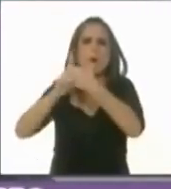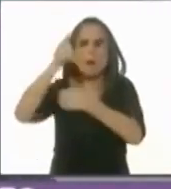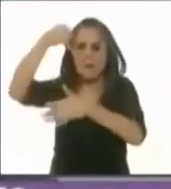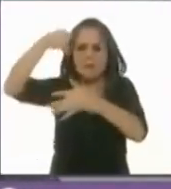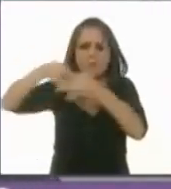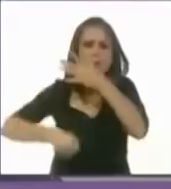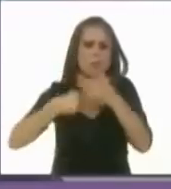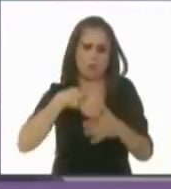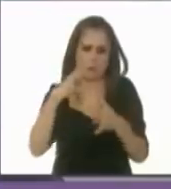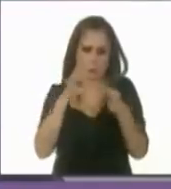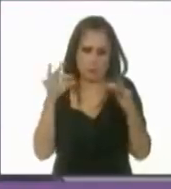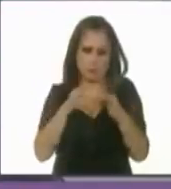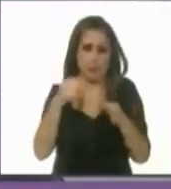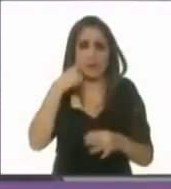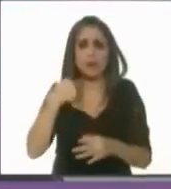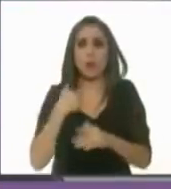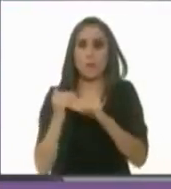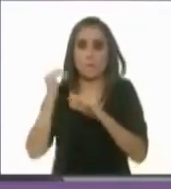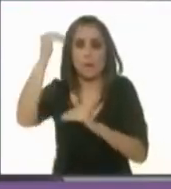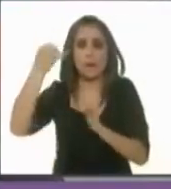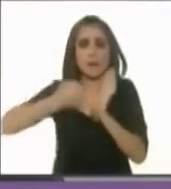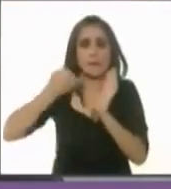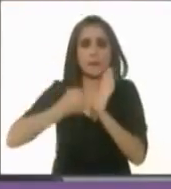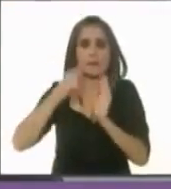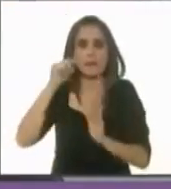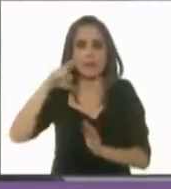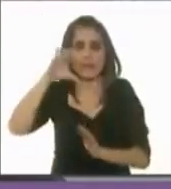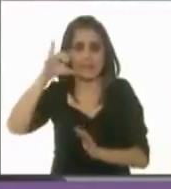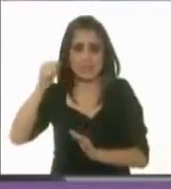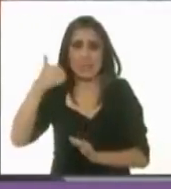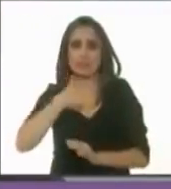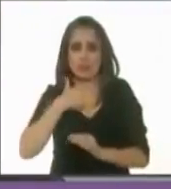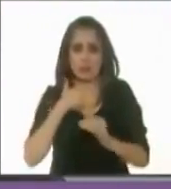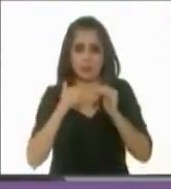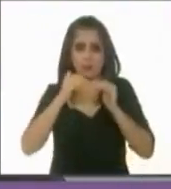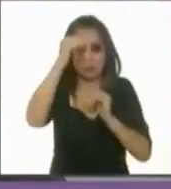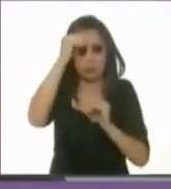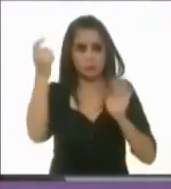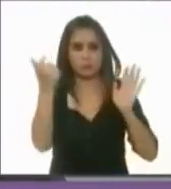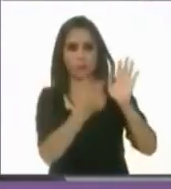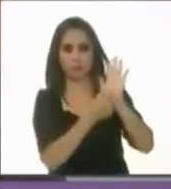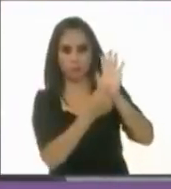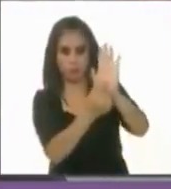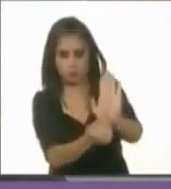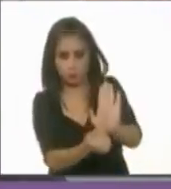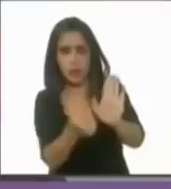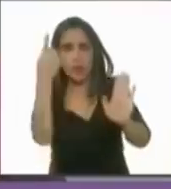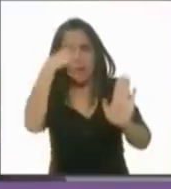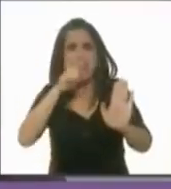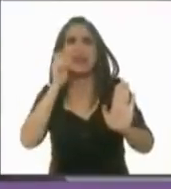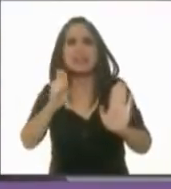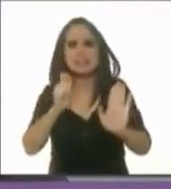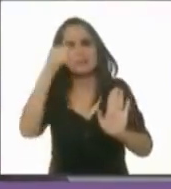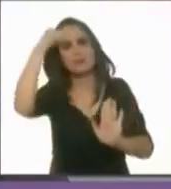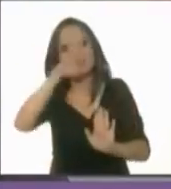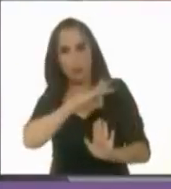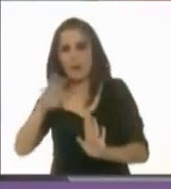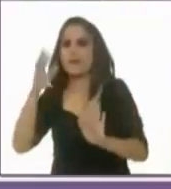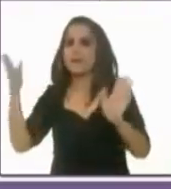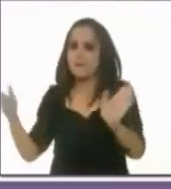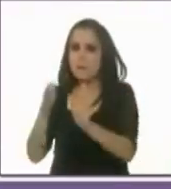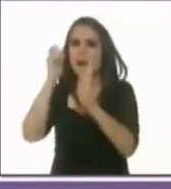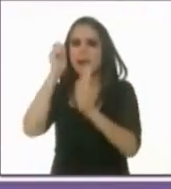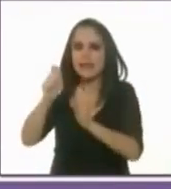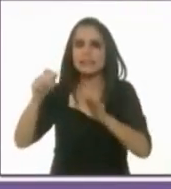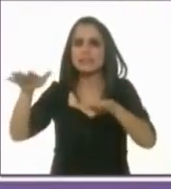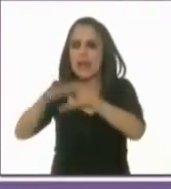Yo voy a aumentar el impuesto a la tenencia, más bien etiquetarlo, y para poder fomentar lo que es la transición